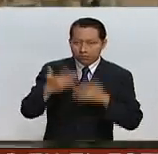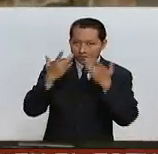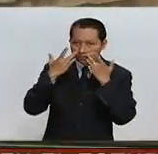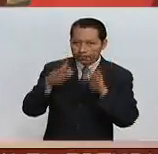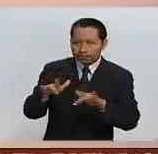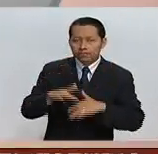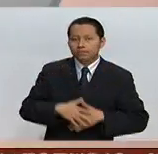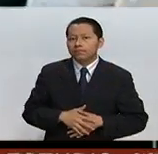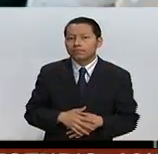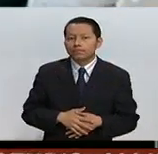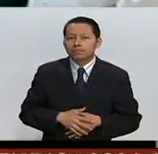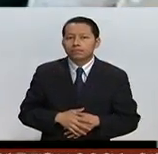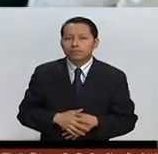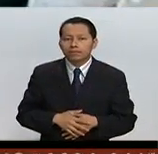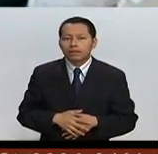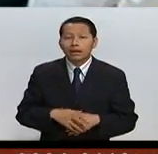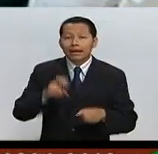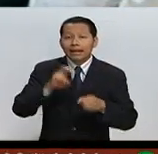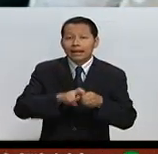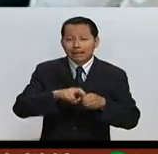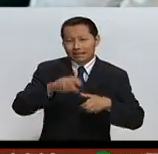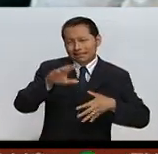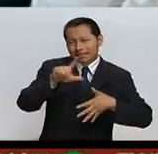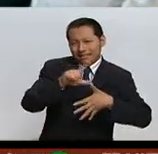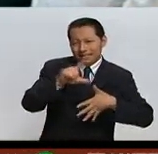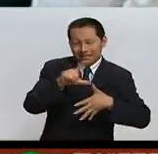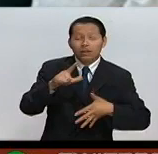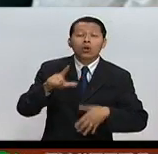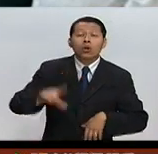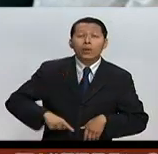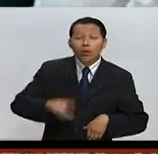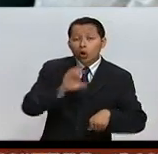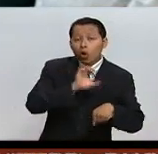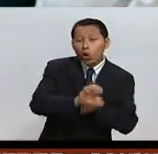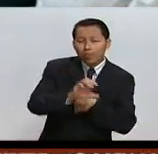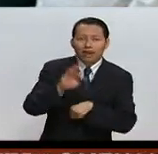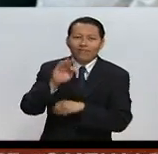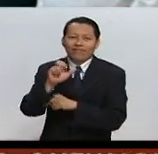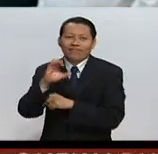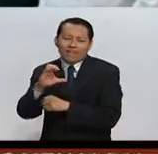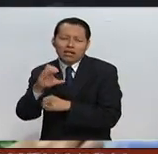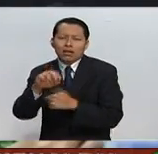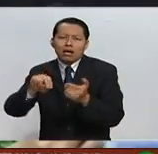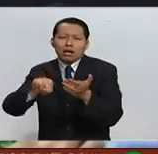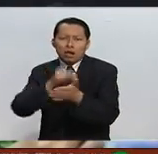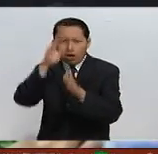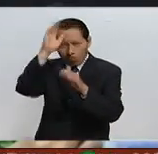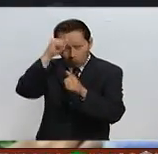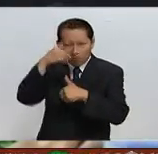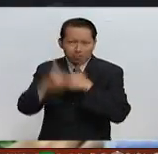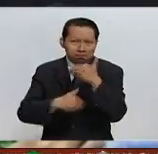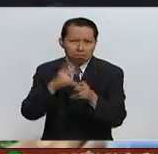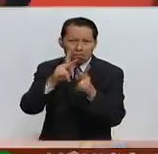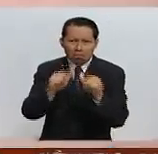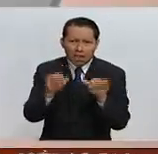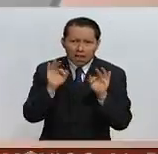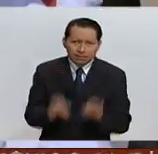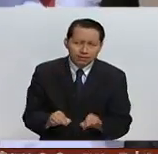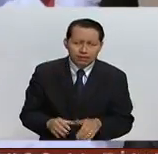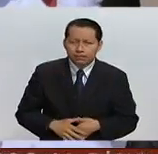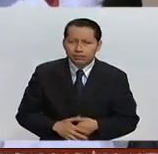británico. En América Latina el gobierno de Colombia y las FARC firman histórico acuerdo rumbo a la paz definitiva.